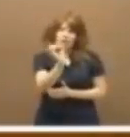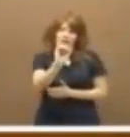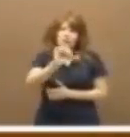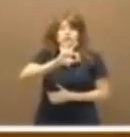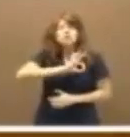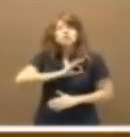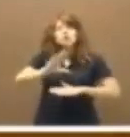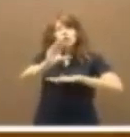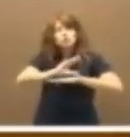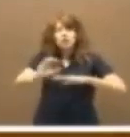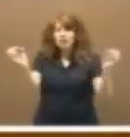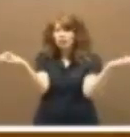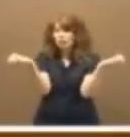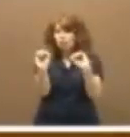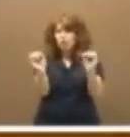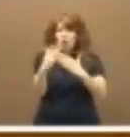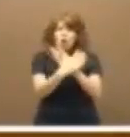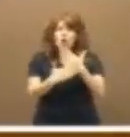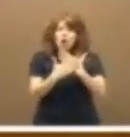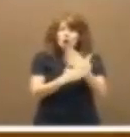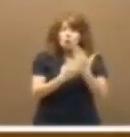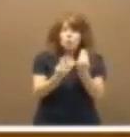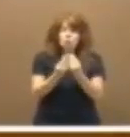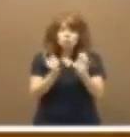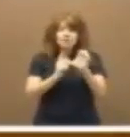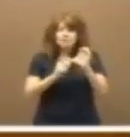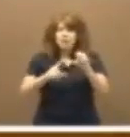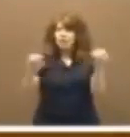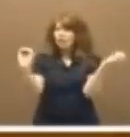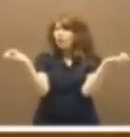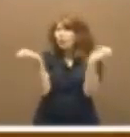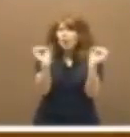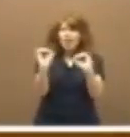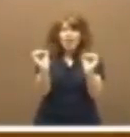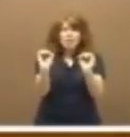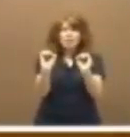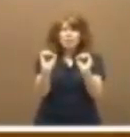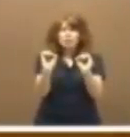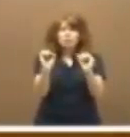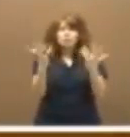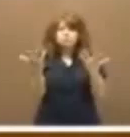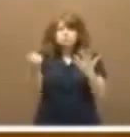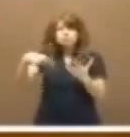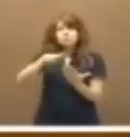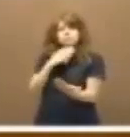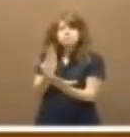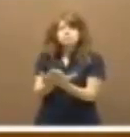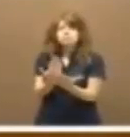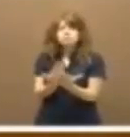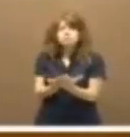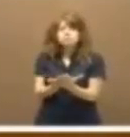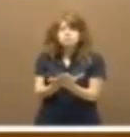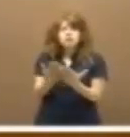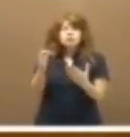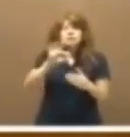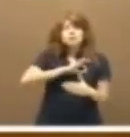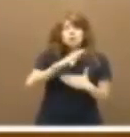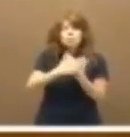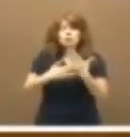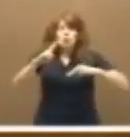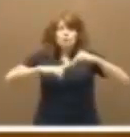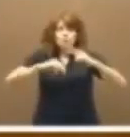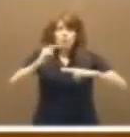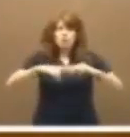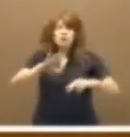señor consejero. El Gobierno de la Junta de Extremadura, cero patateros. Han reprobado al señor ministro de Fomento.